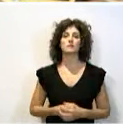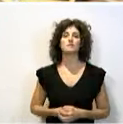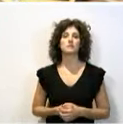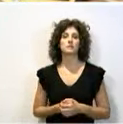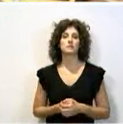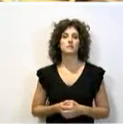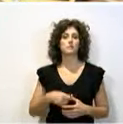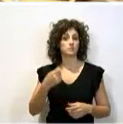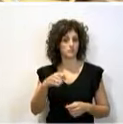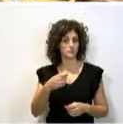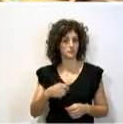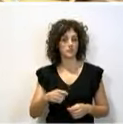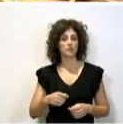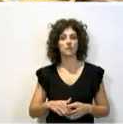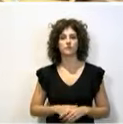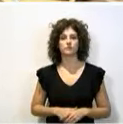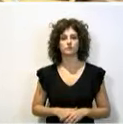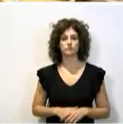Gracias, presidenta.